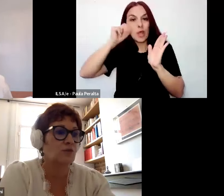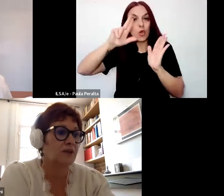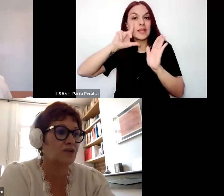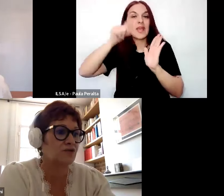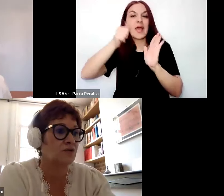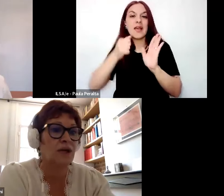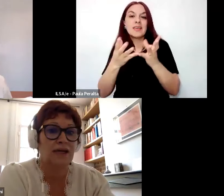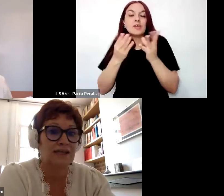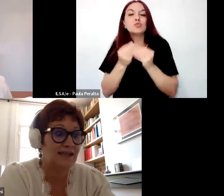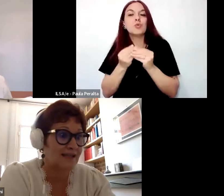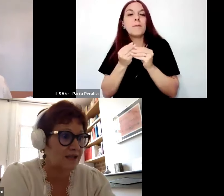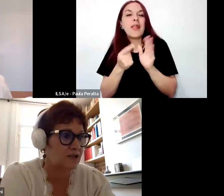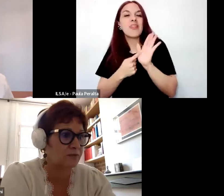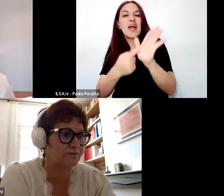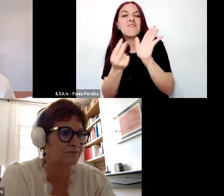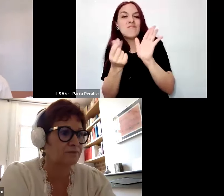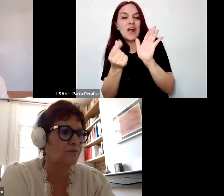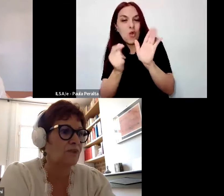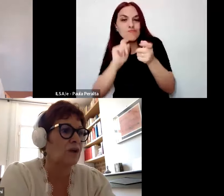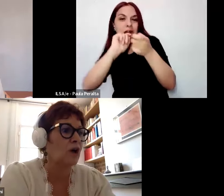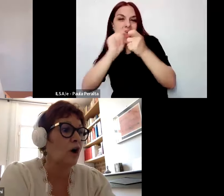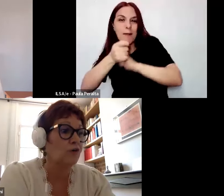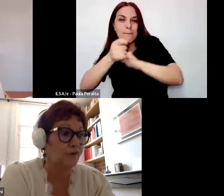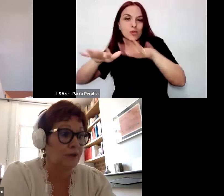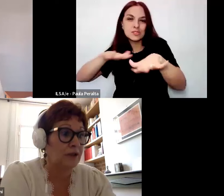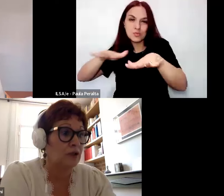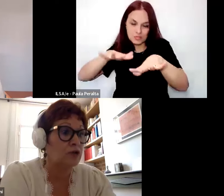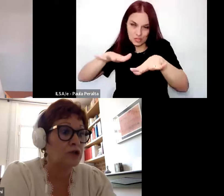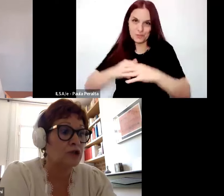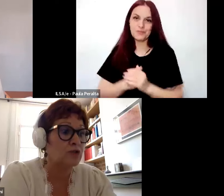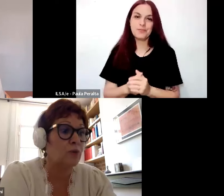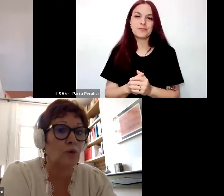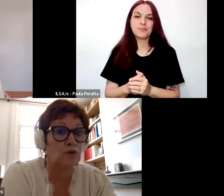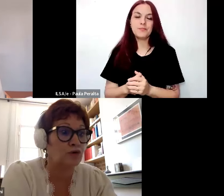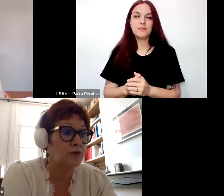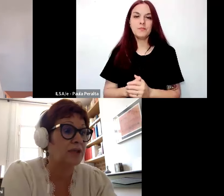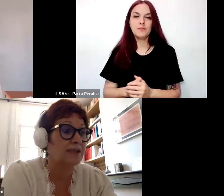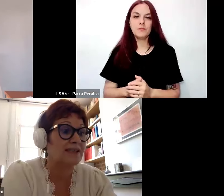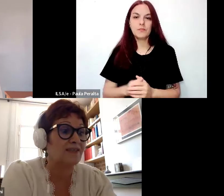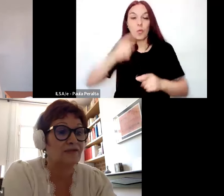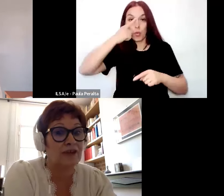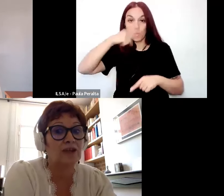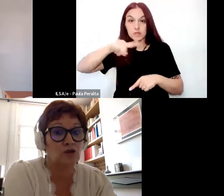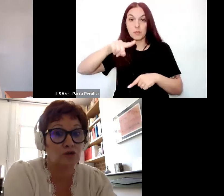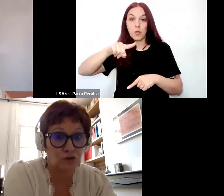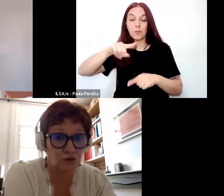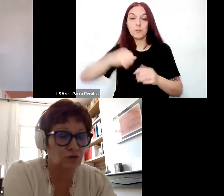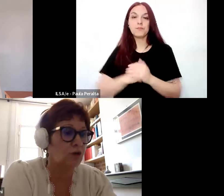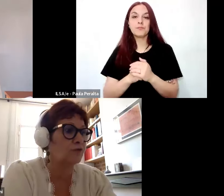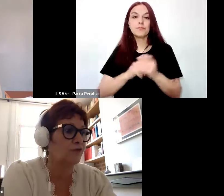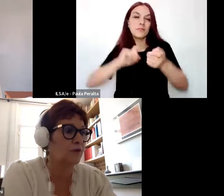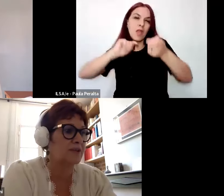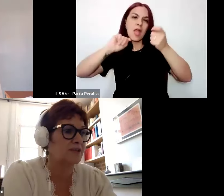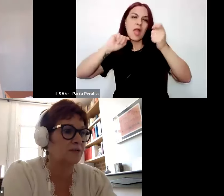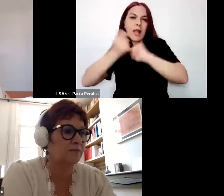cambio efectivo de la situación percibida y de las acciones. Por último, el cambio